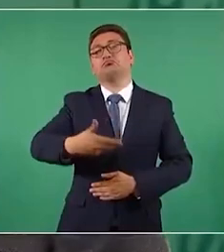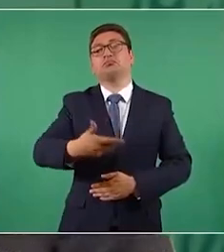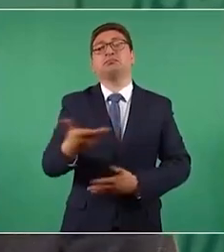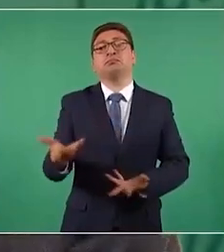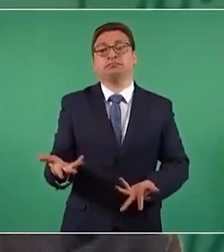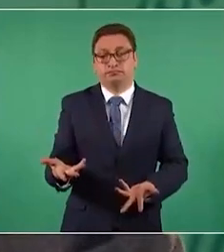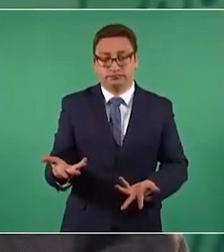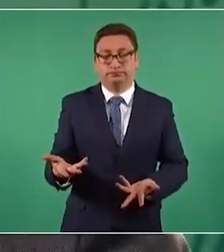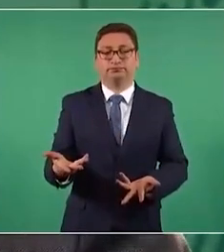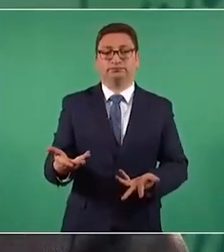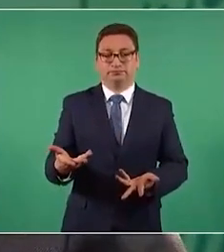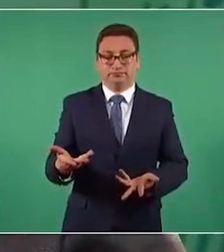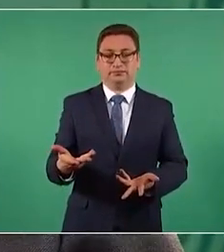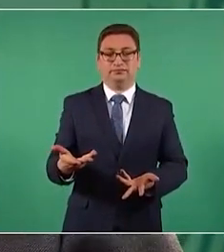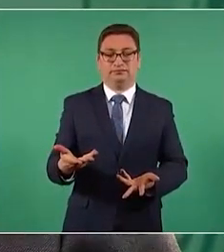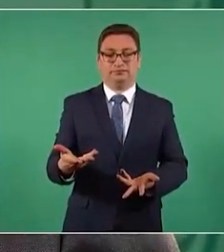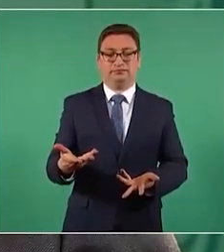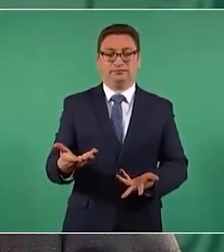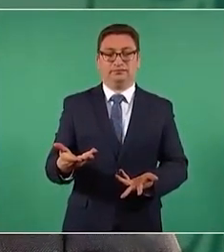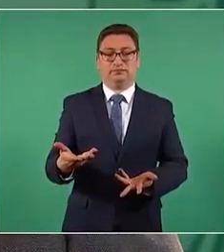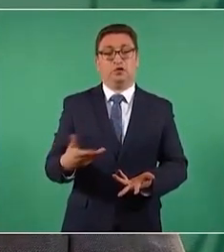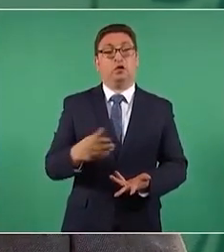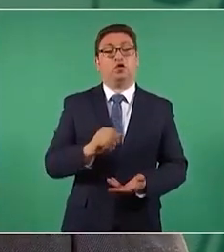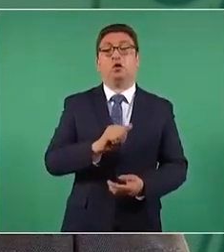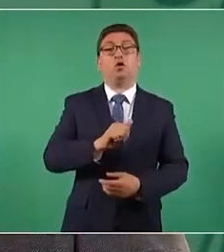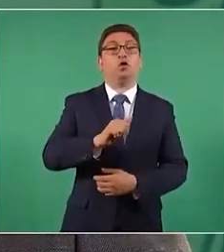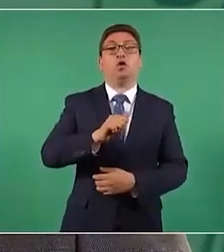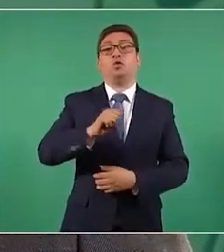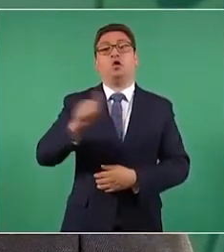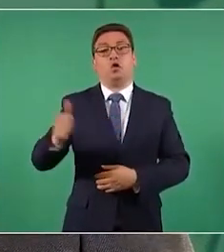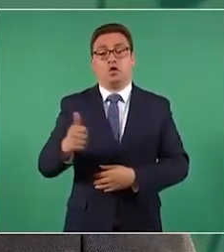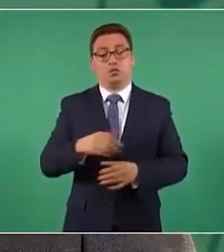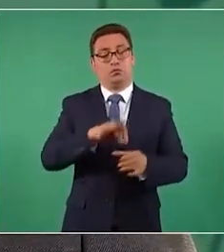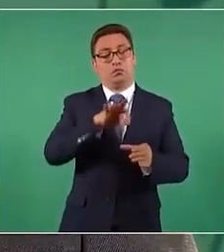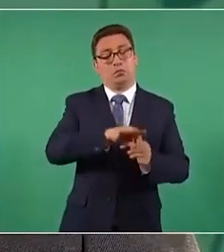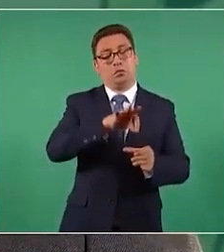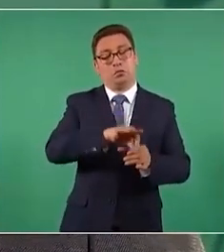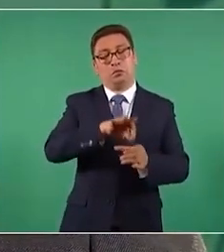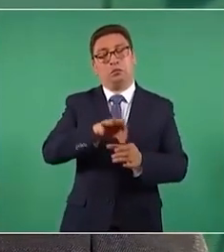vienen otras elecciones